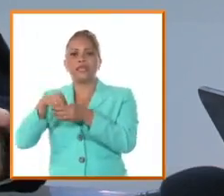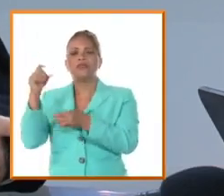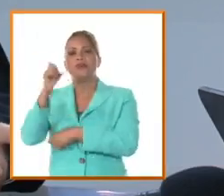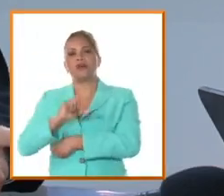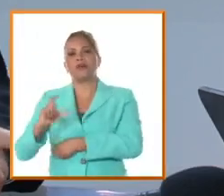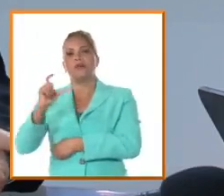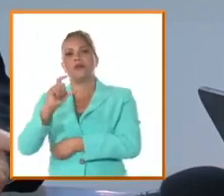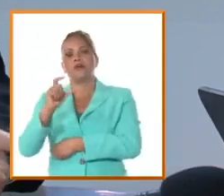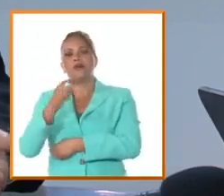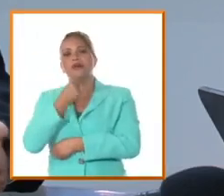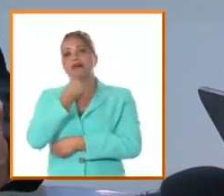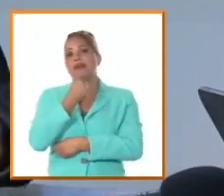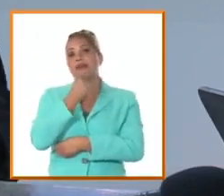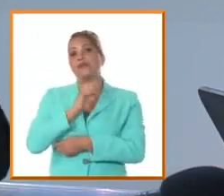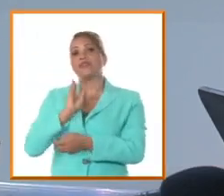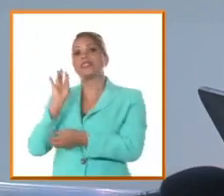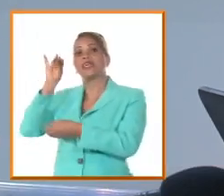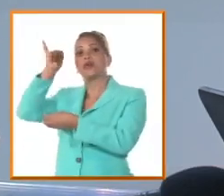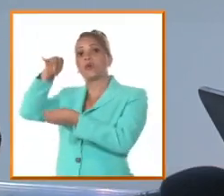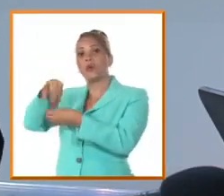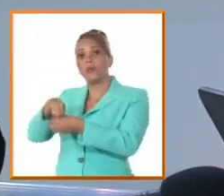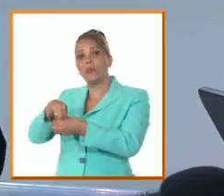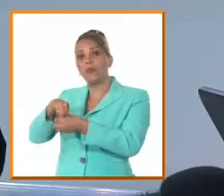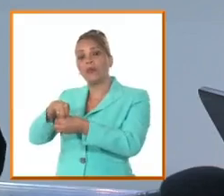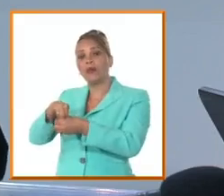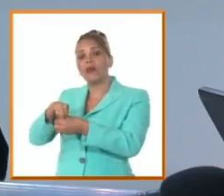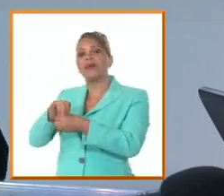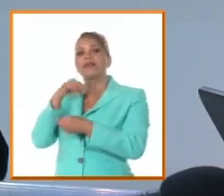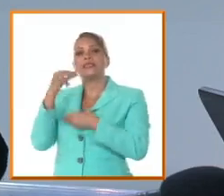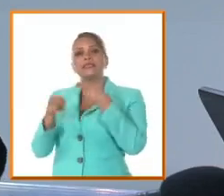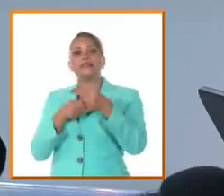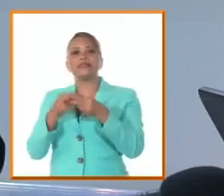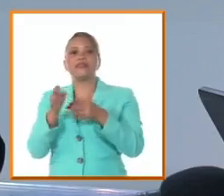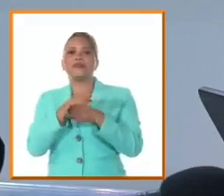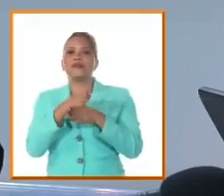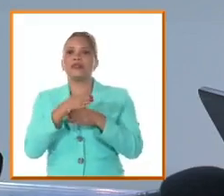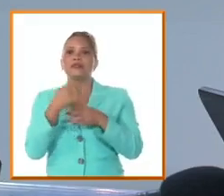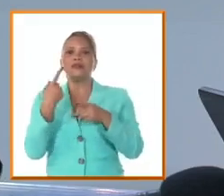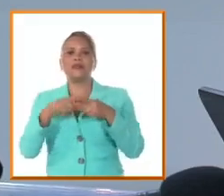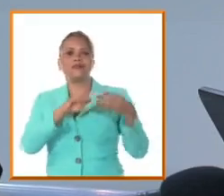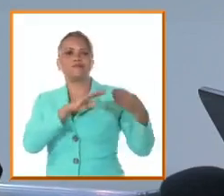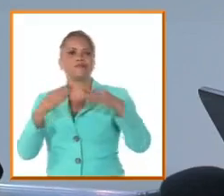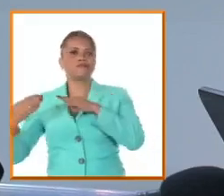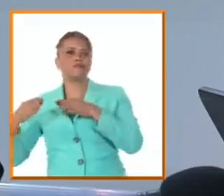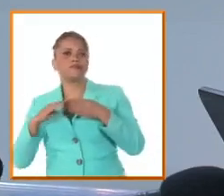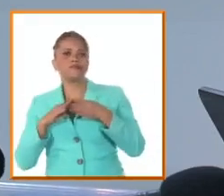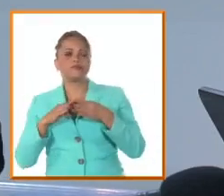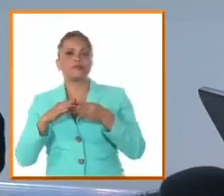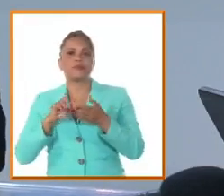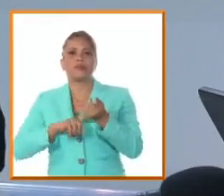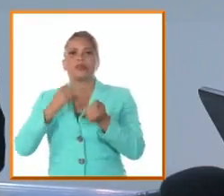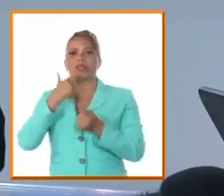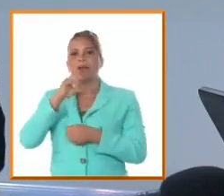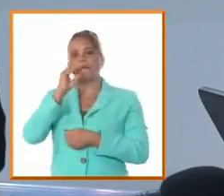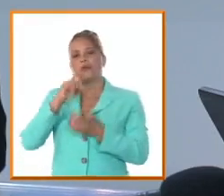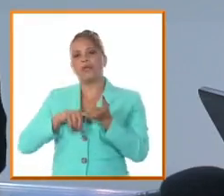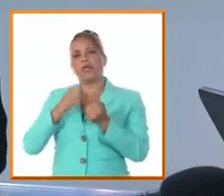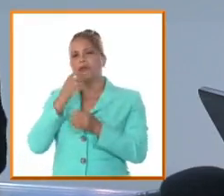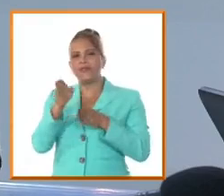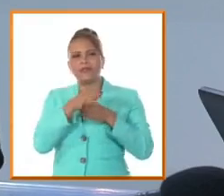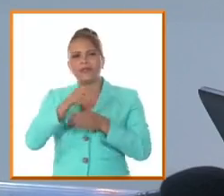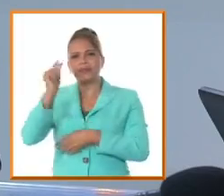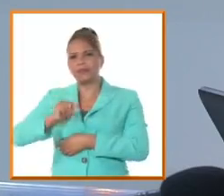cuando él se incorpora se están produciendo tendencias entre ellas la de Napoleón Arango etc